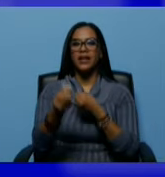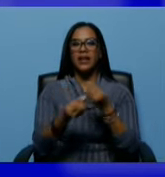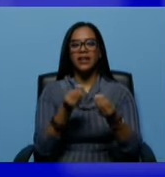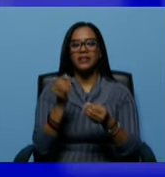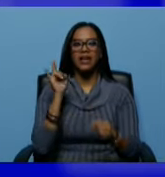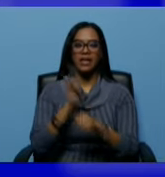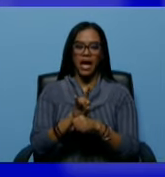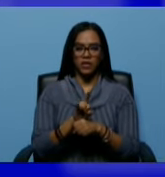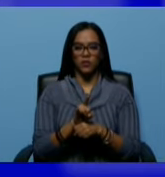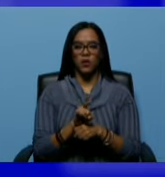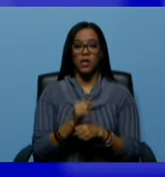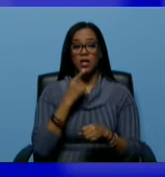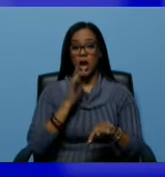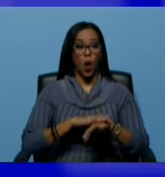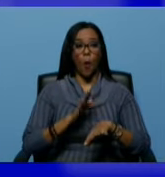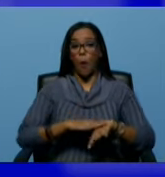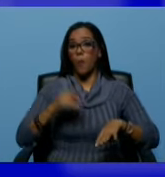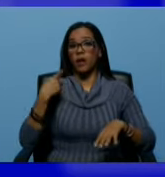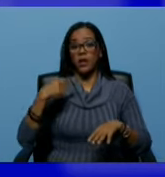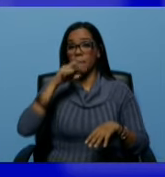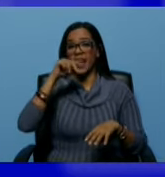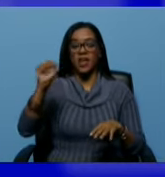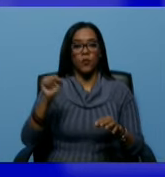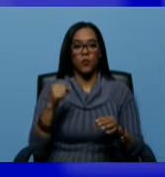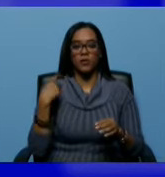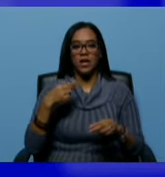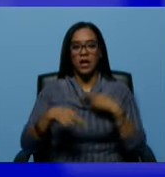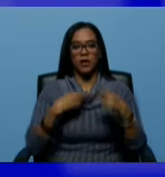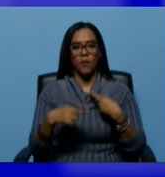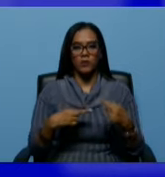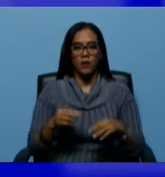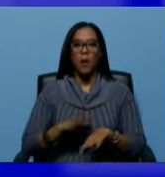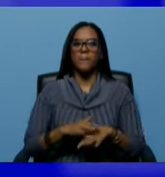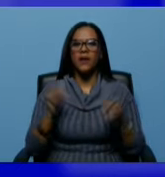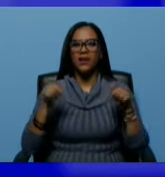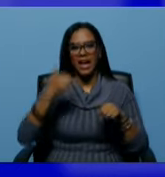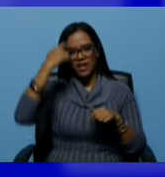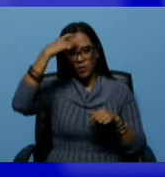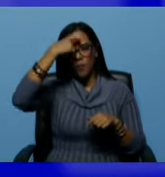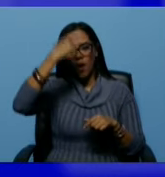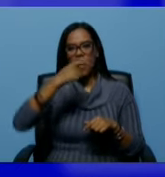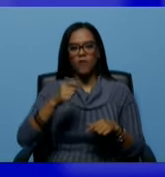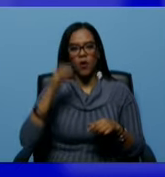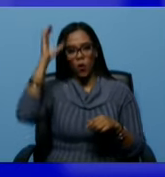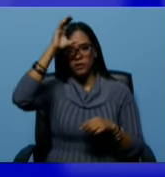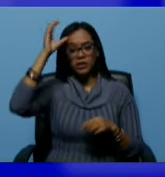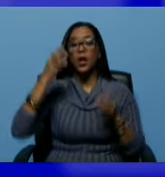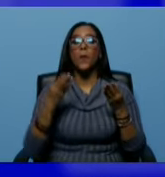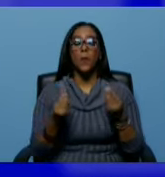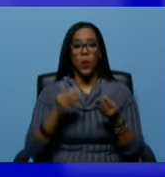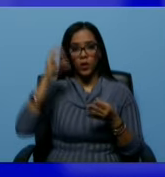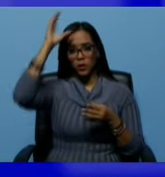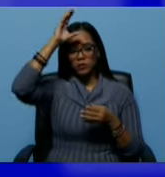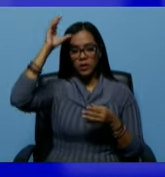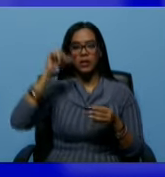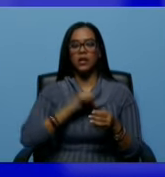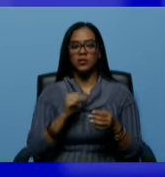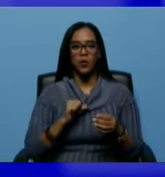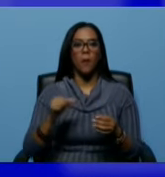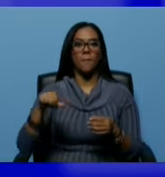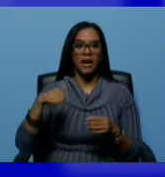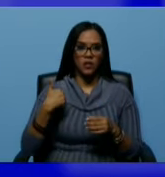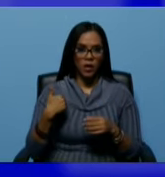y decir la culpa de todo lo tiene Maduro lo tiene la revolución pero que hay un pueblo consciente muy consciente y somos mayoría